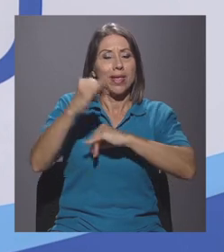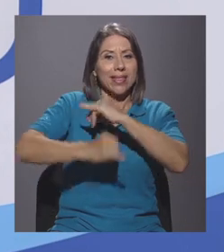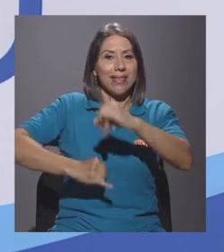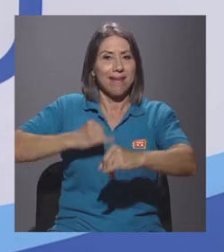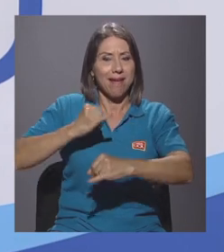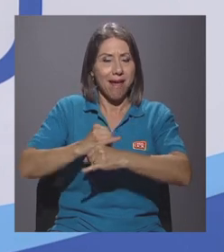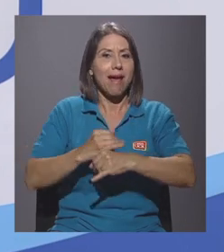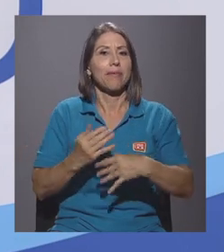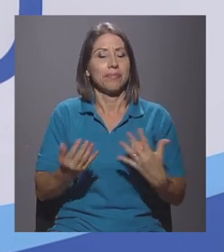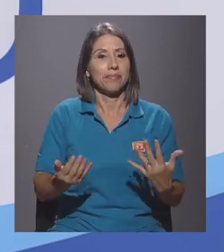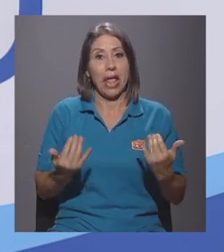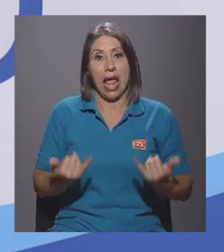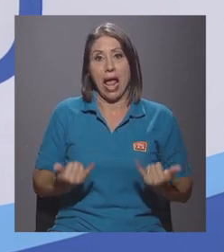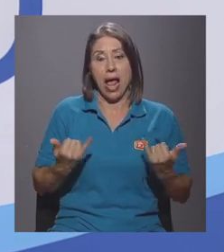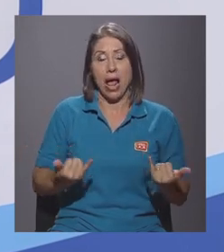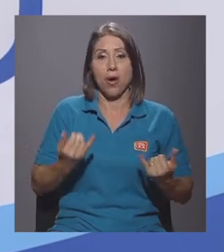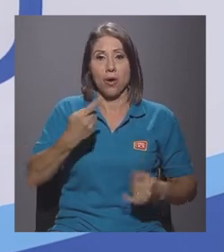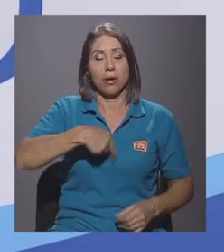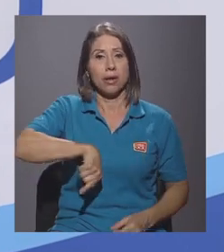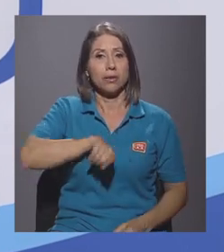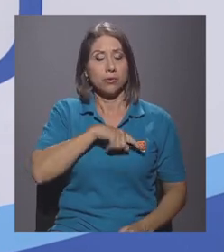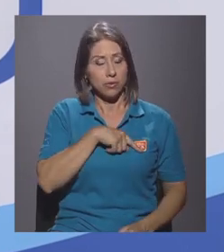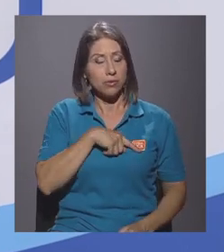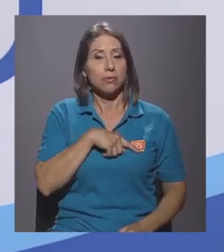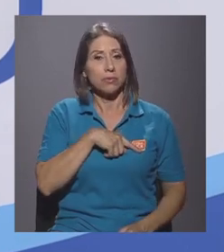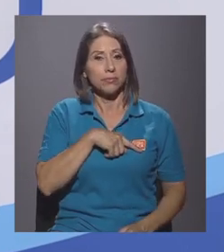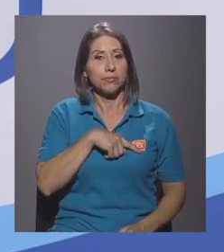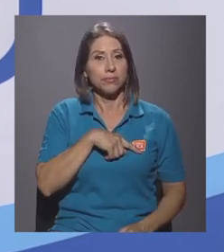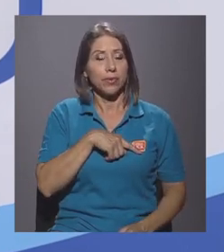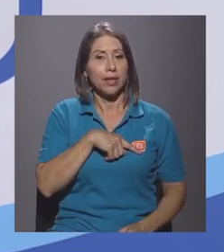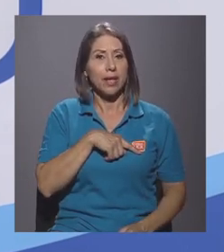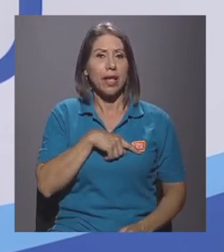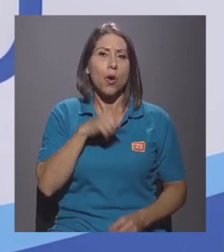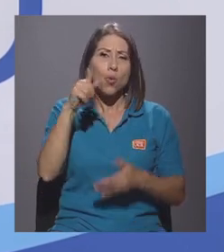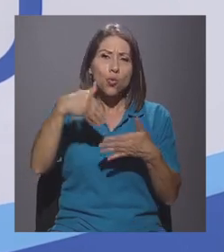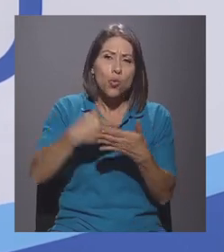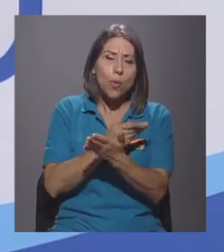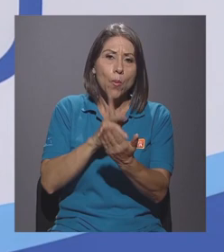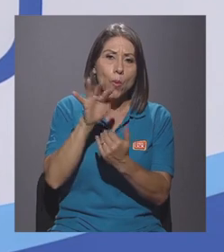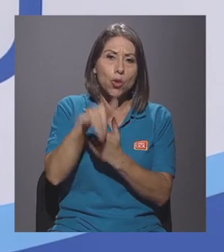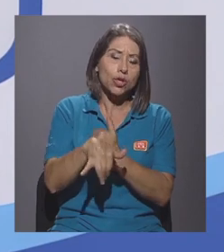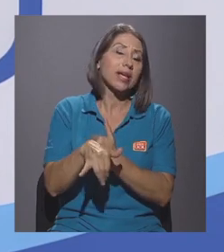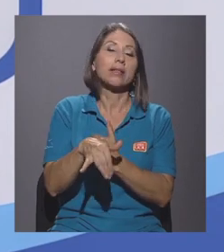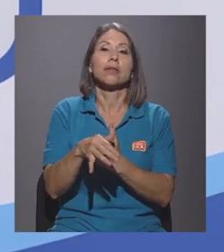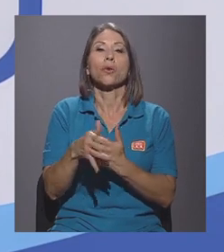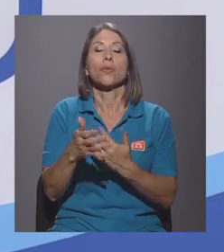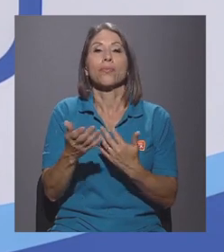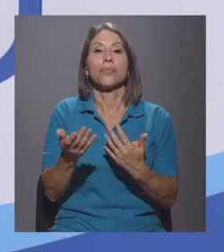precisamente ahora estamos haciendo un nuevo proyecto de